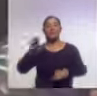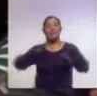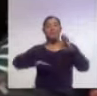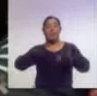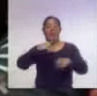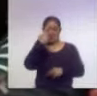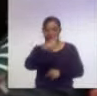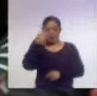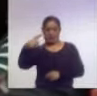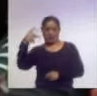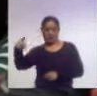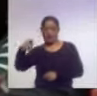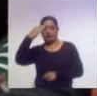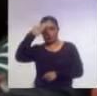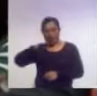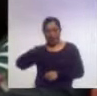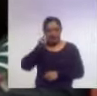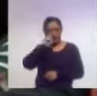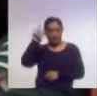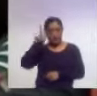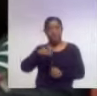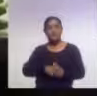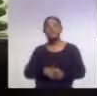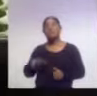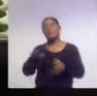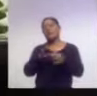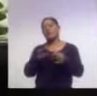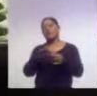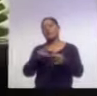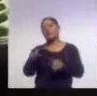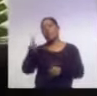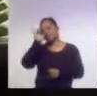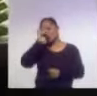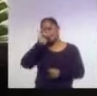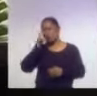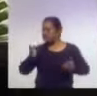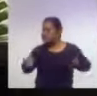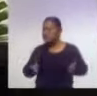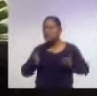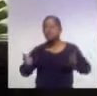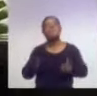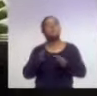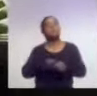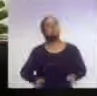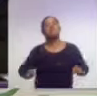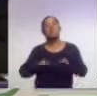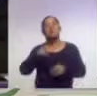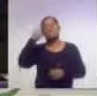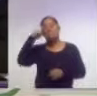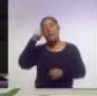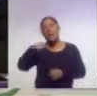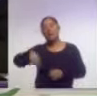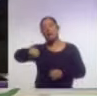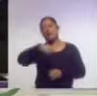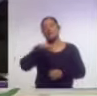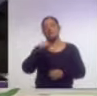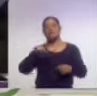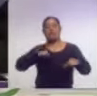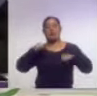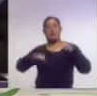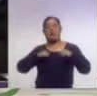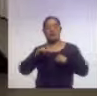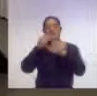Explicó que los consejos municipales de población son fundamentales para impulsar programas de prevención del embarazo en adolescentes,